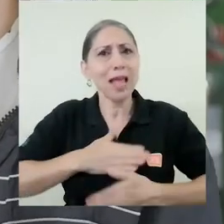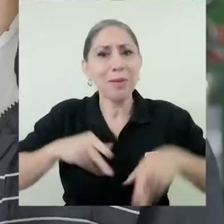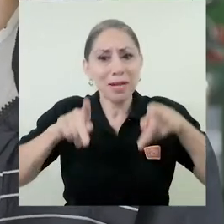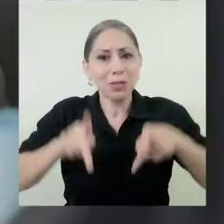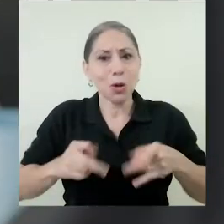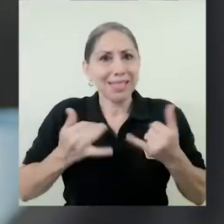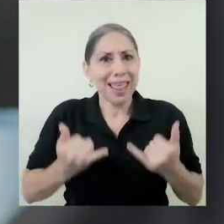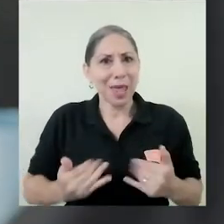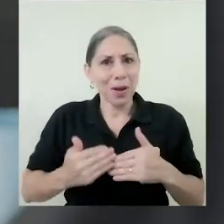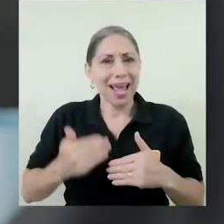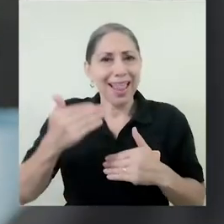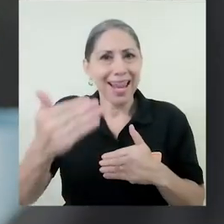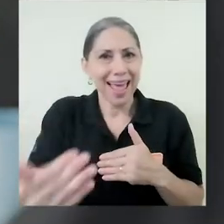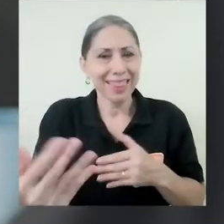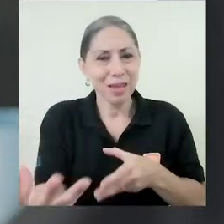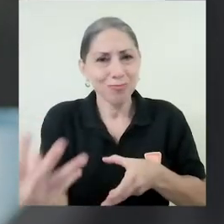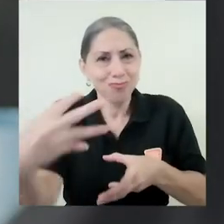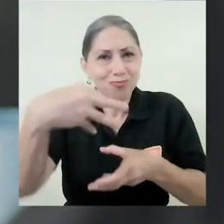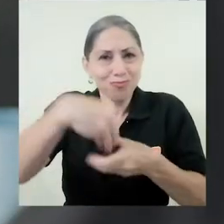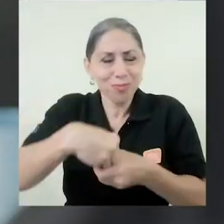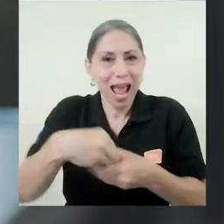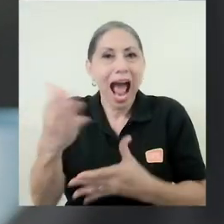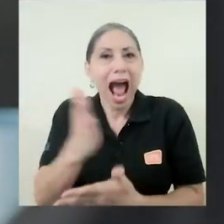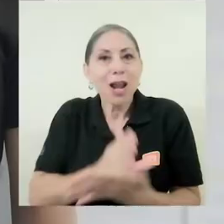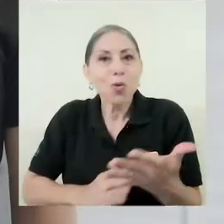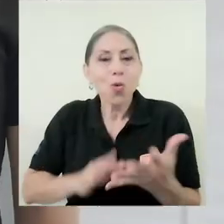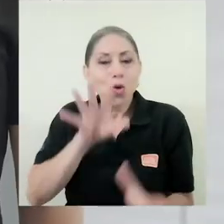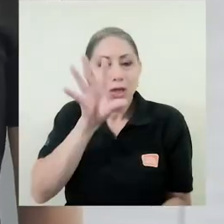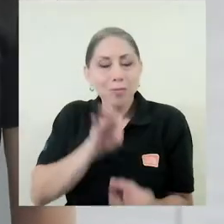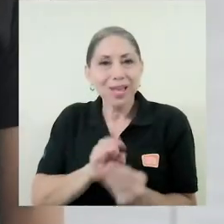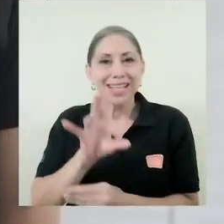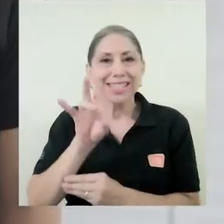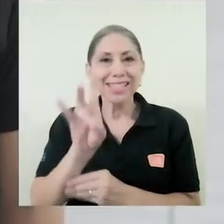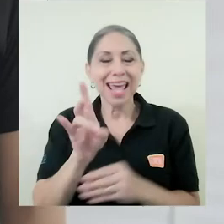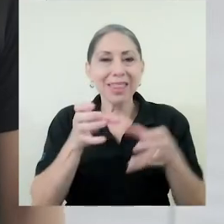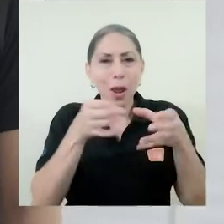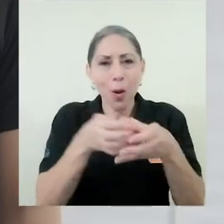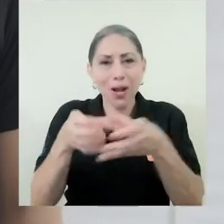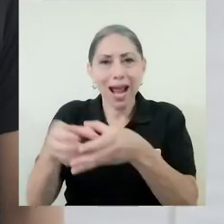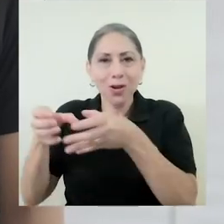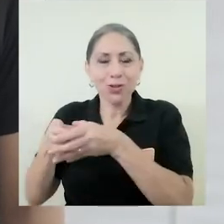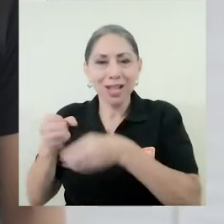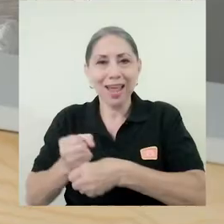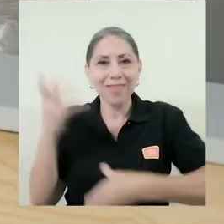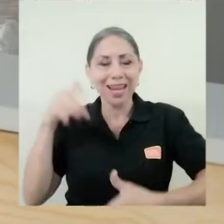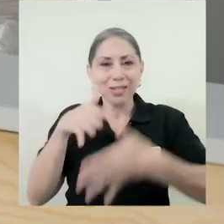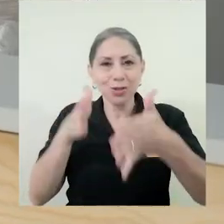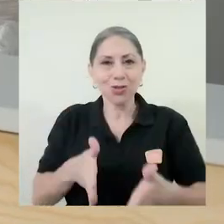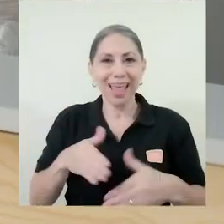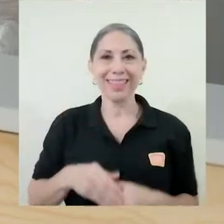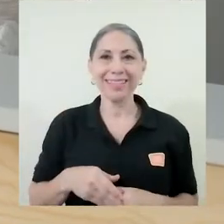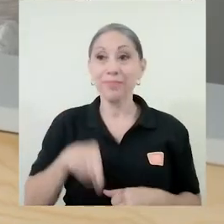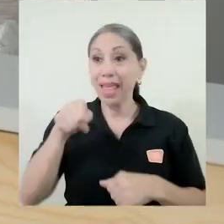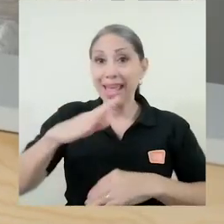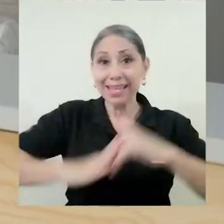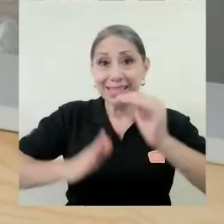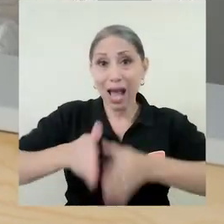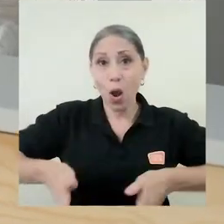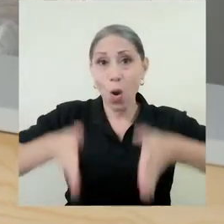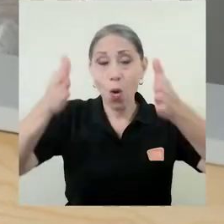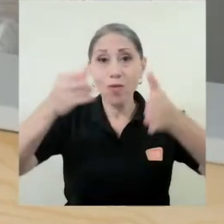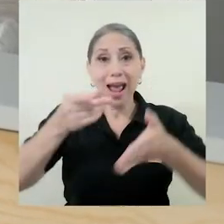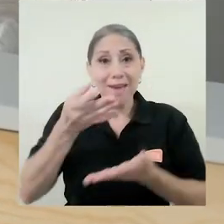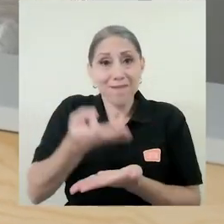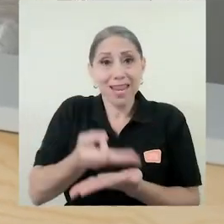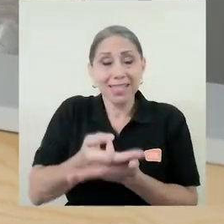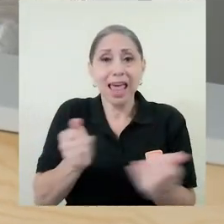ahora en adelante formen parte de alguno de los siete órganos de la Federación de Estudiantes. La obra fue financiada